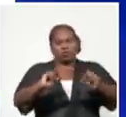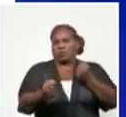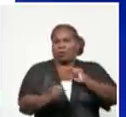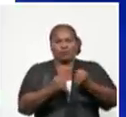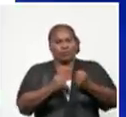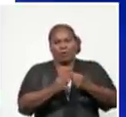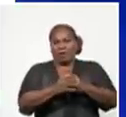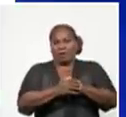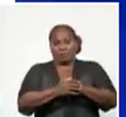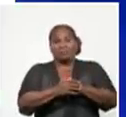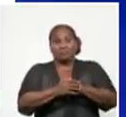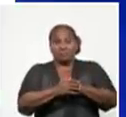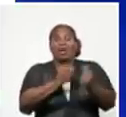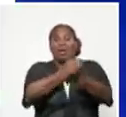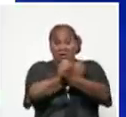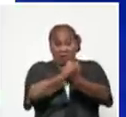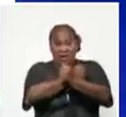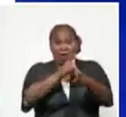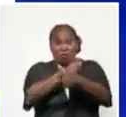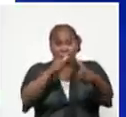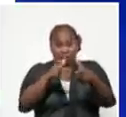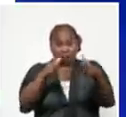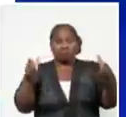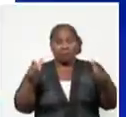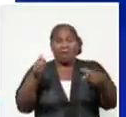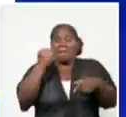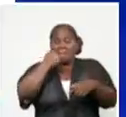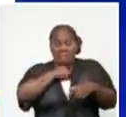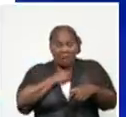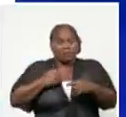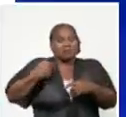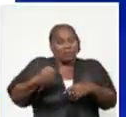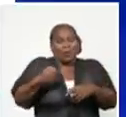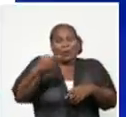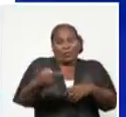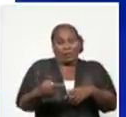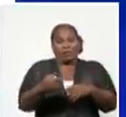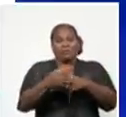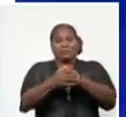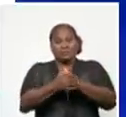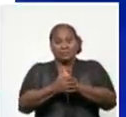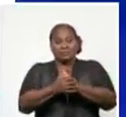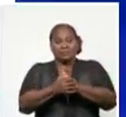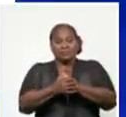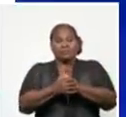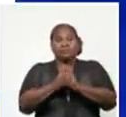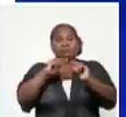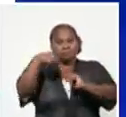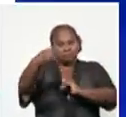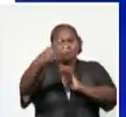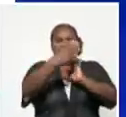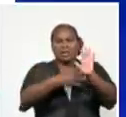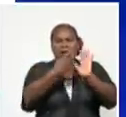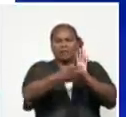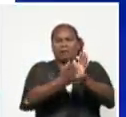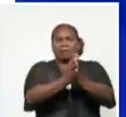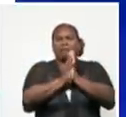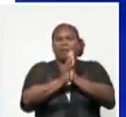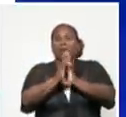amenaza de seguir creciendo se acentúa cada día que pasa. En la próxima gráfica, sí,